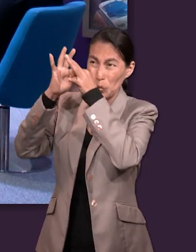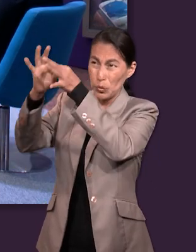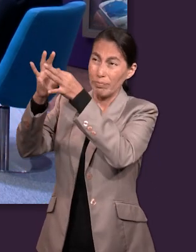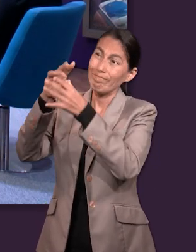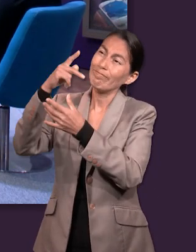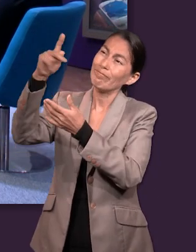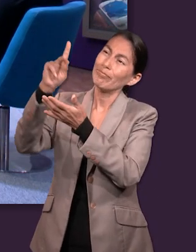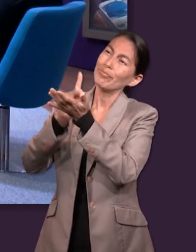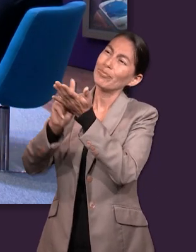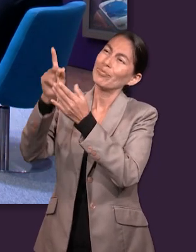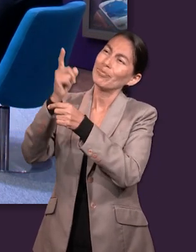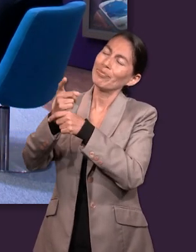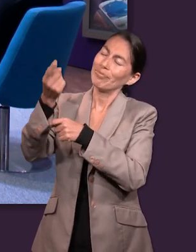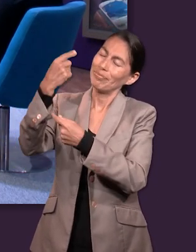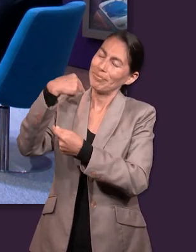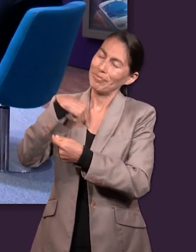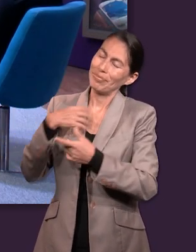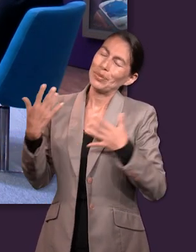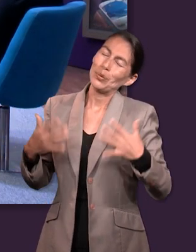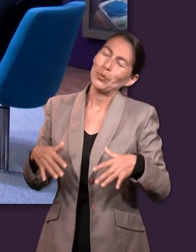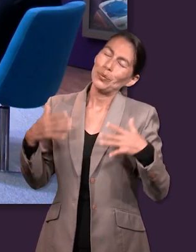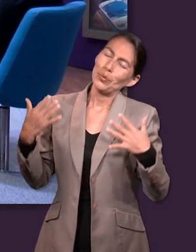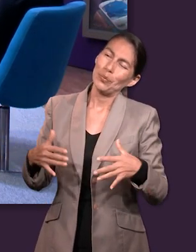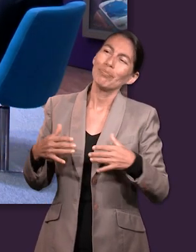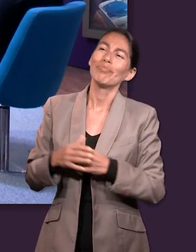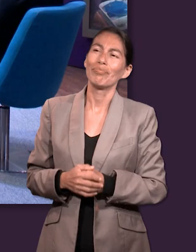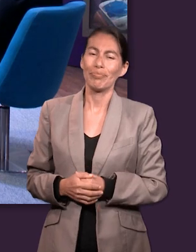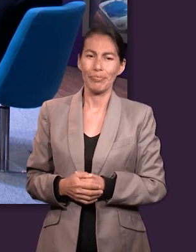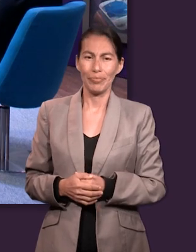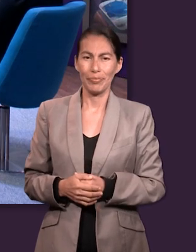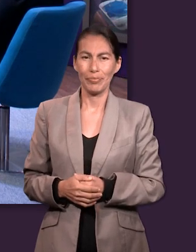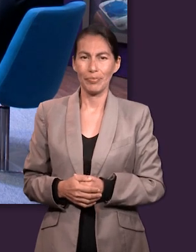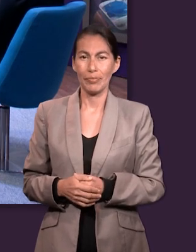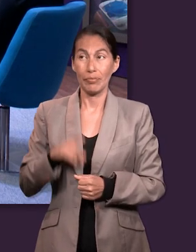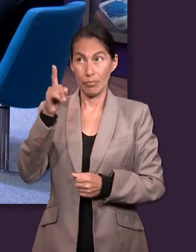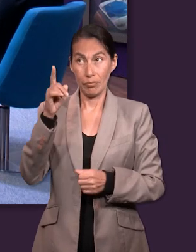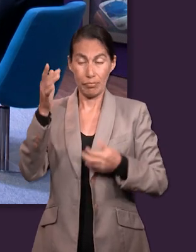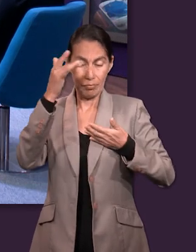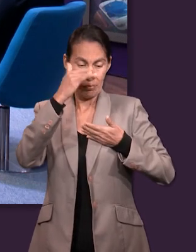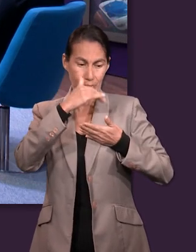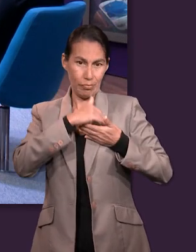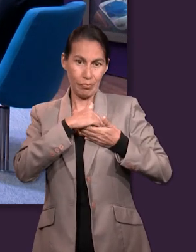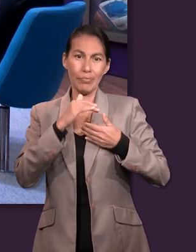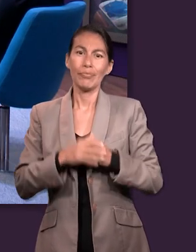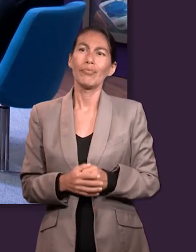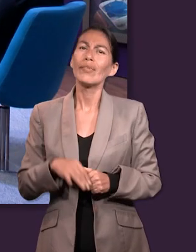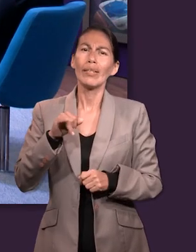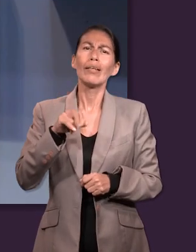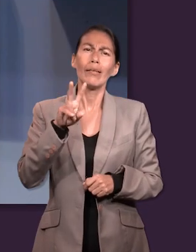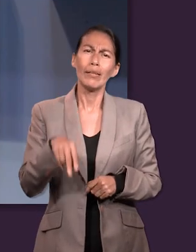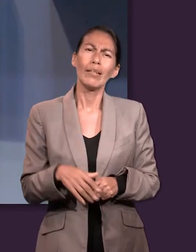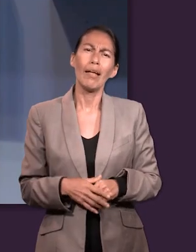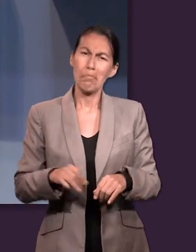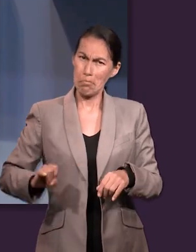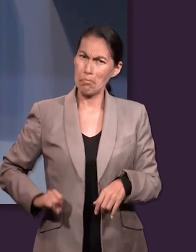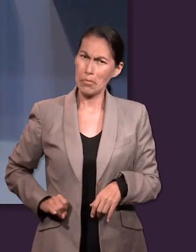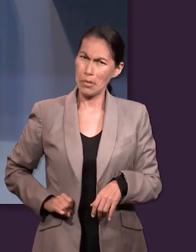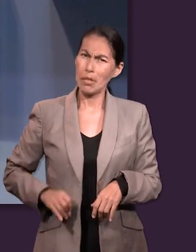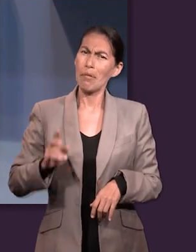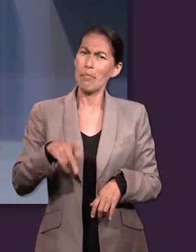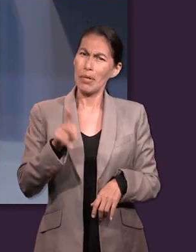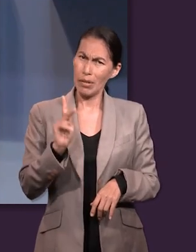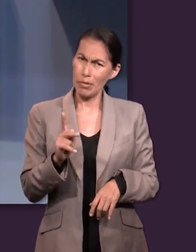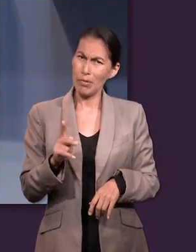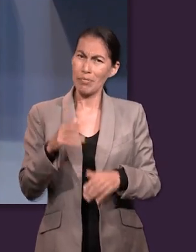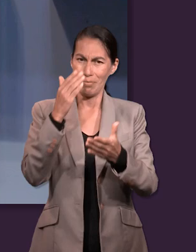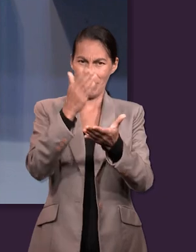enfocarnos en que la voluntad de Dios va a cumplirse en nuestra vida y que se saldecen en nuestro corazón. Así es. Está muy interesante lo que estamos platicando,